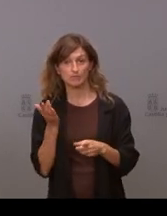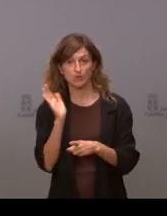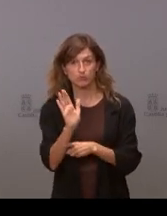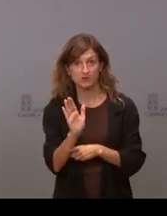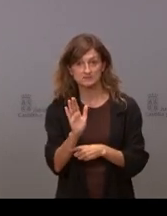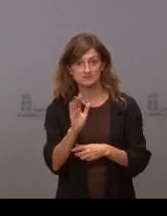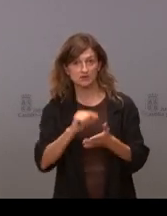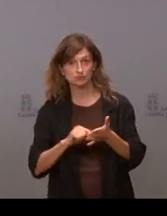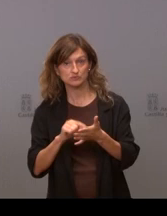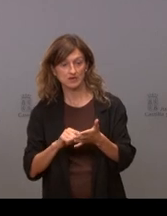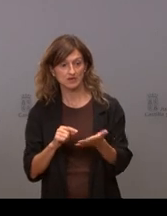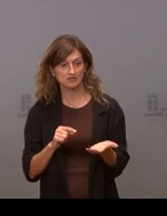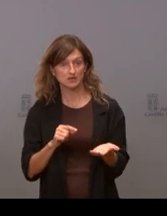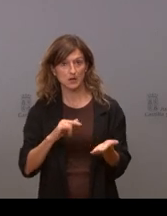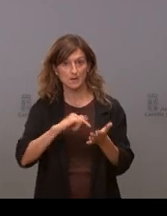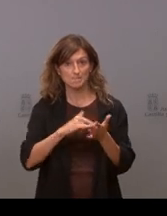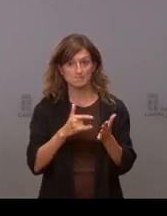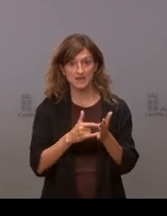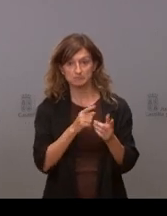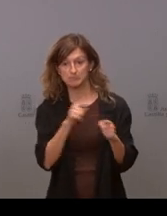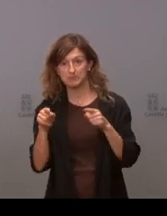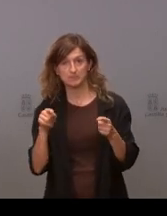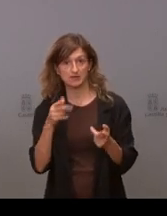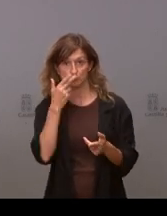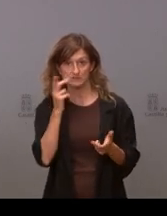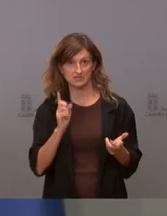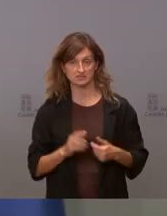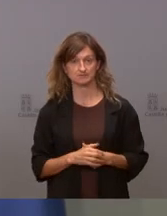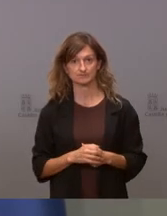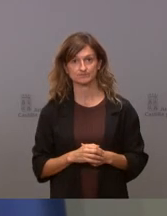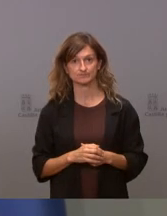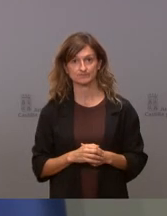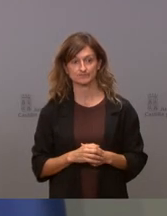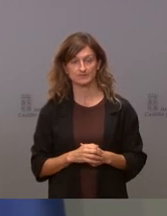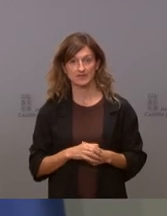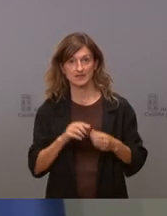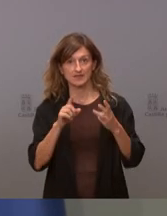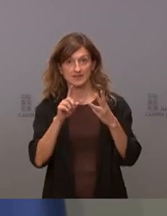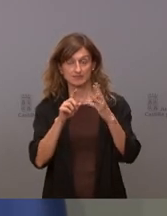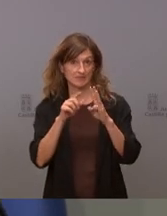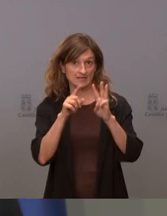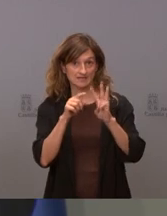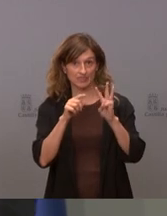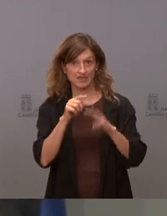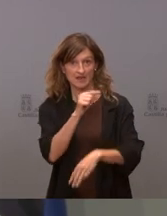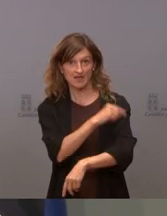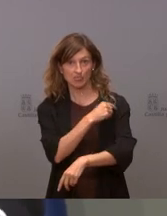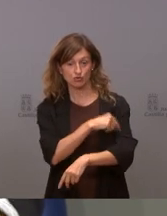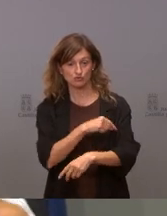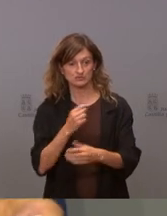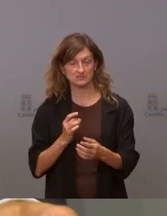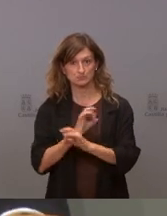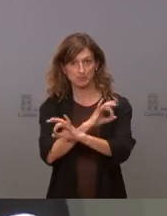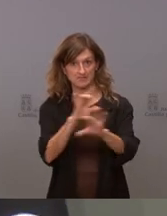frecuentación si los planes de unos y otros gracias muy bien sobre las terceras dosis les pasaremos a todos porque si le da ya usted